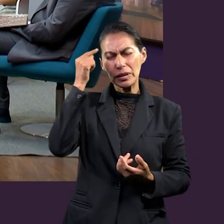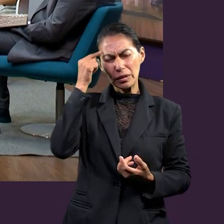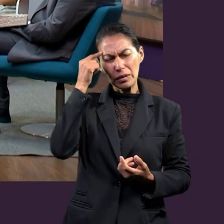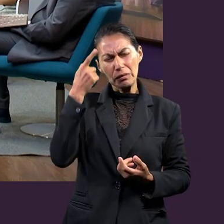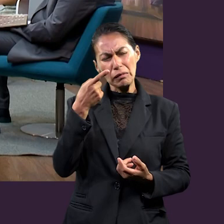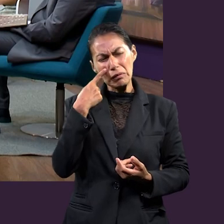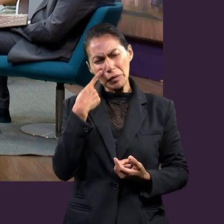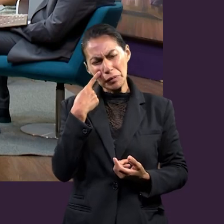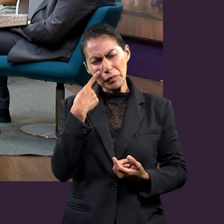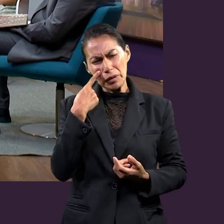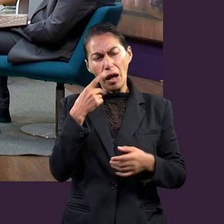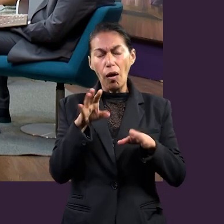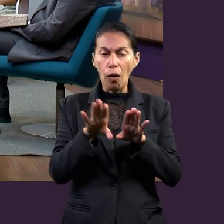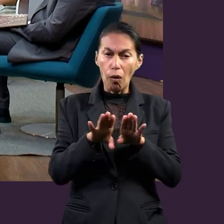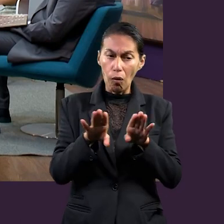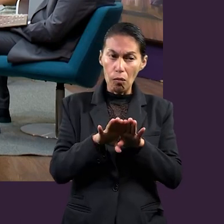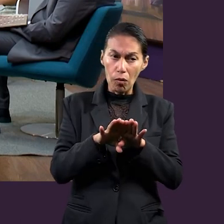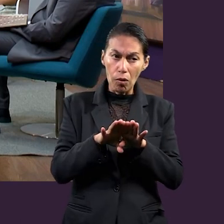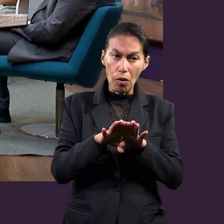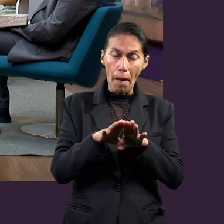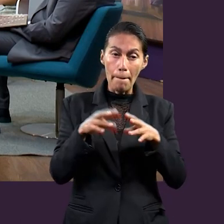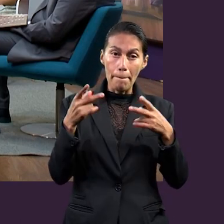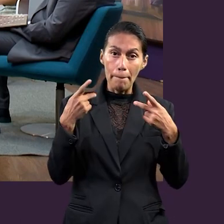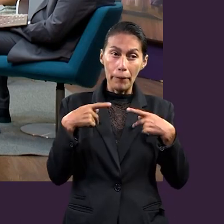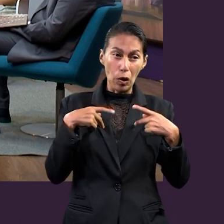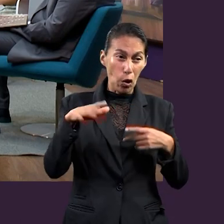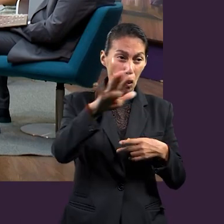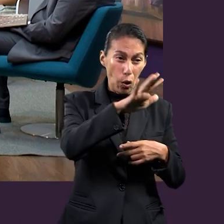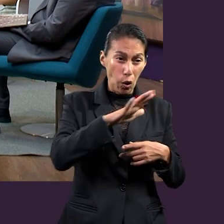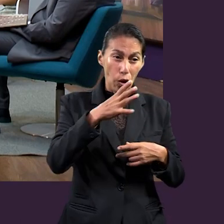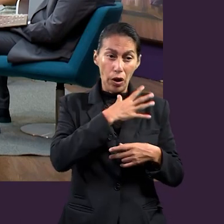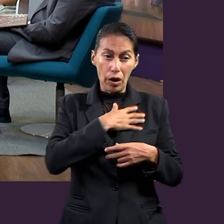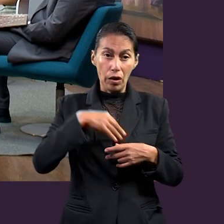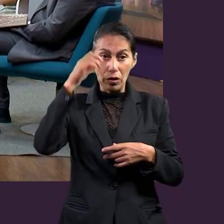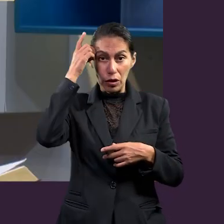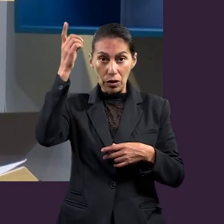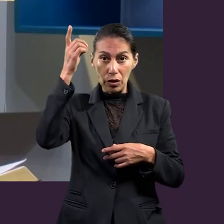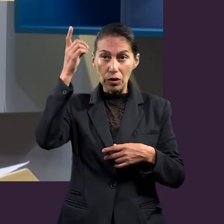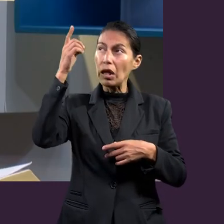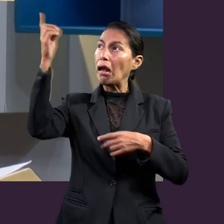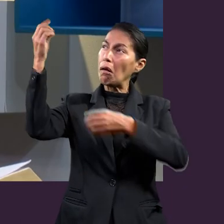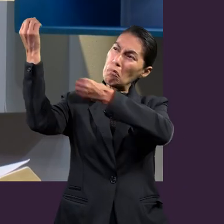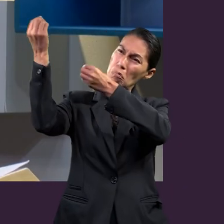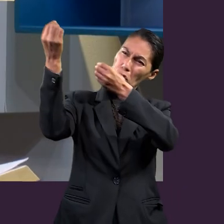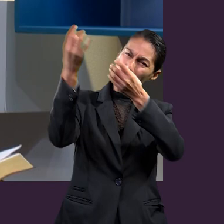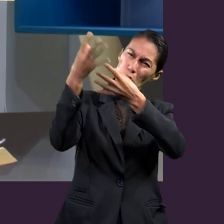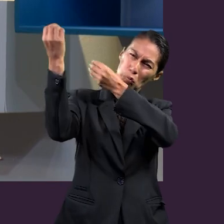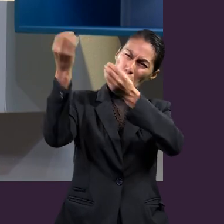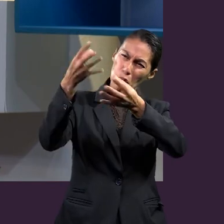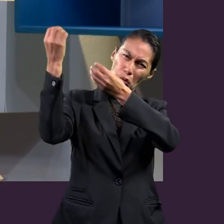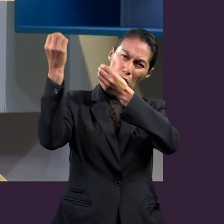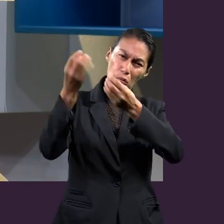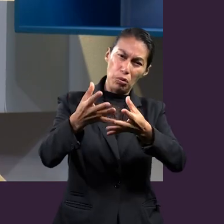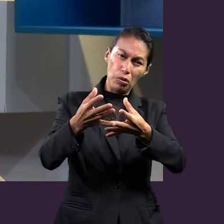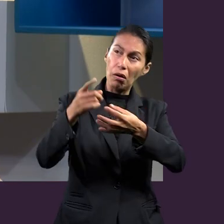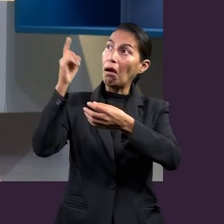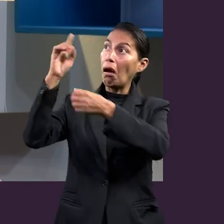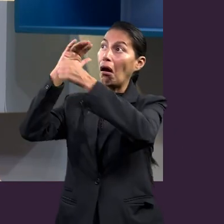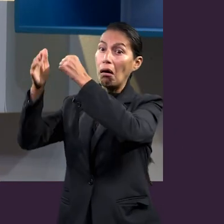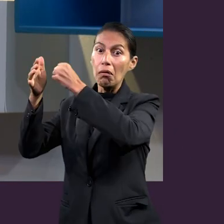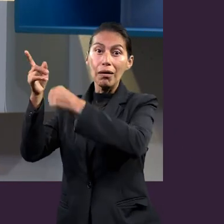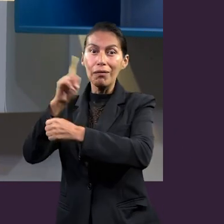que se menciona la lección que hay suficiente para todos los hijos de Dios. O no se le acaba al Señor el arsenal.